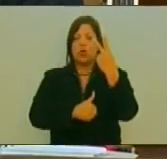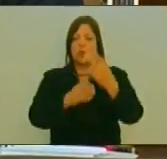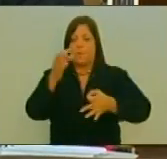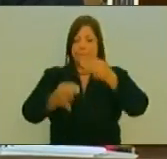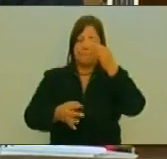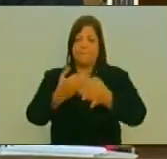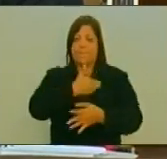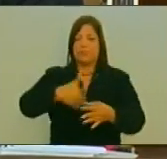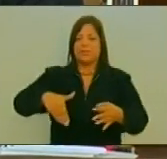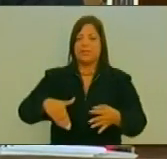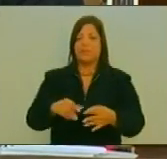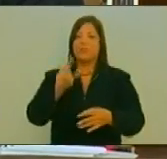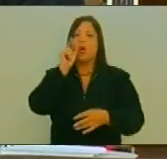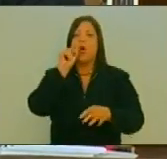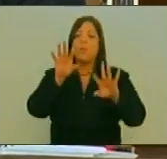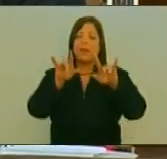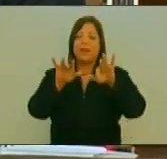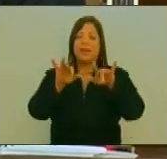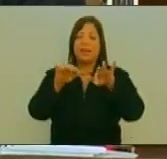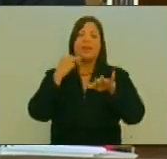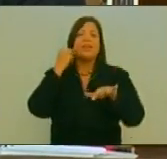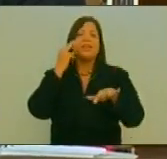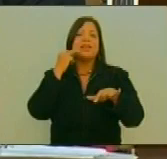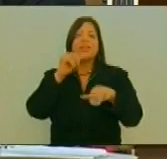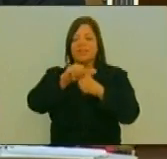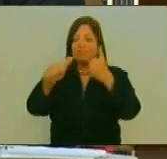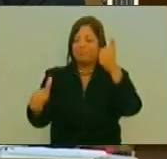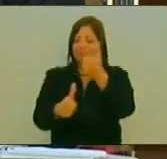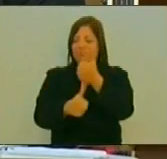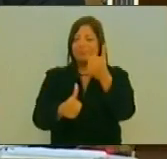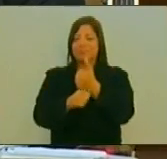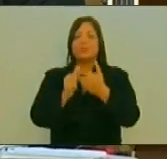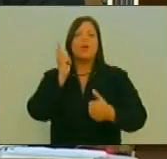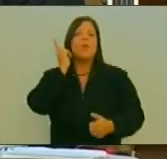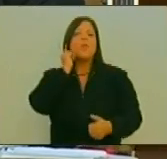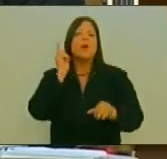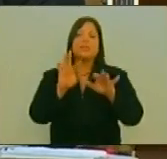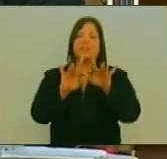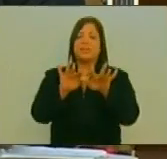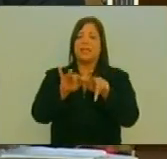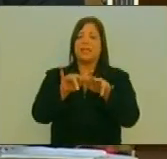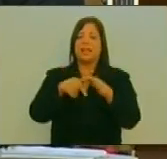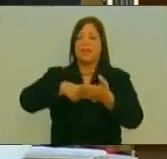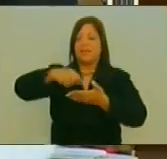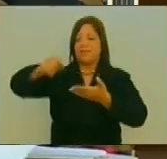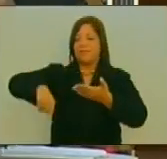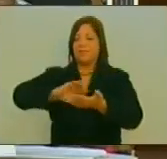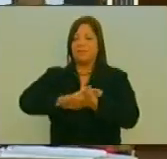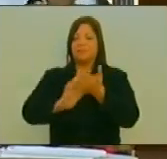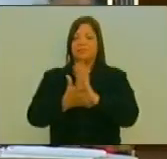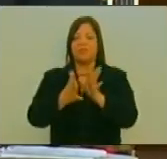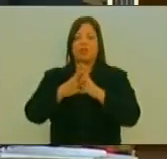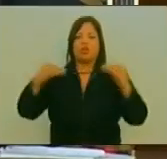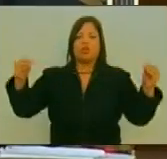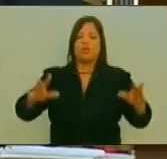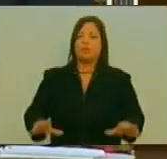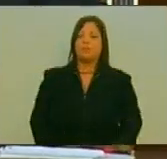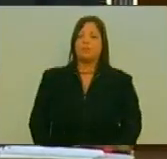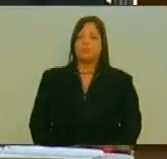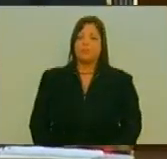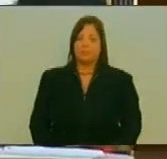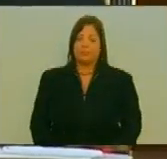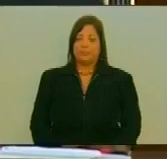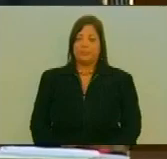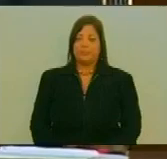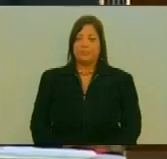Fidel Ernesto Vázquez Secretario Carolis Pérez Subsecretaria Es todo Ciudadana Presidenta